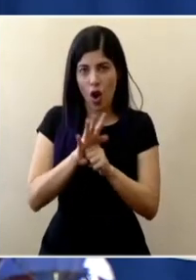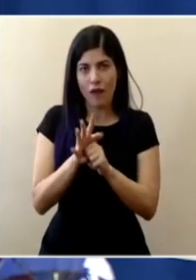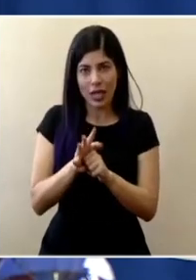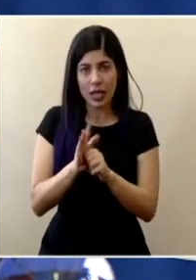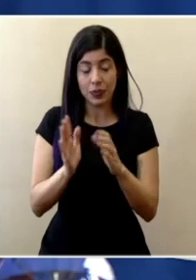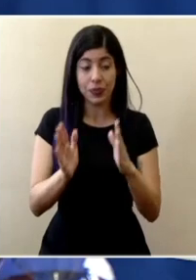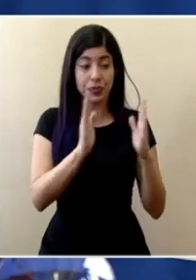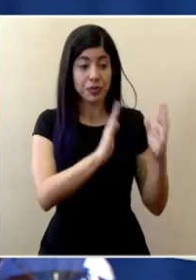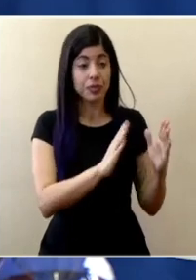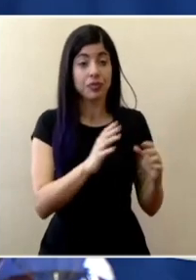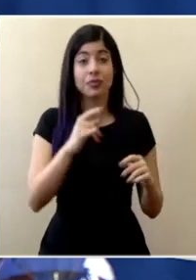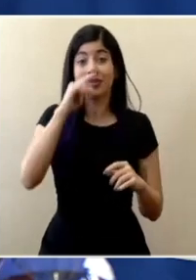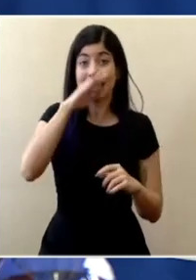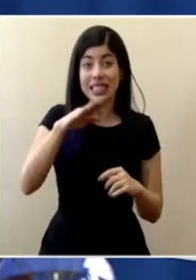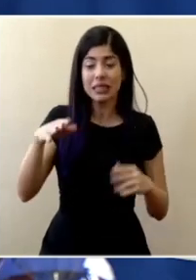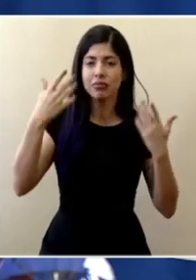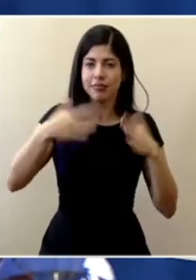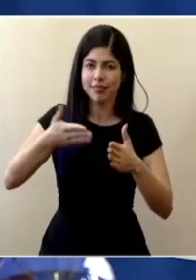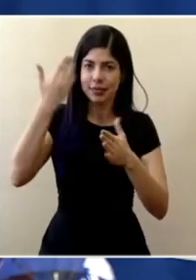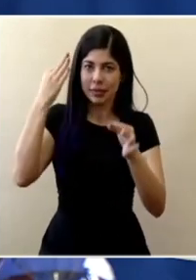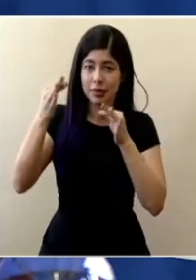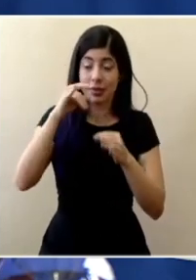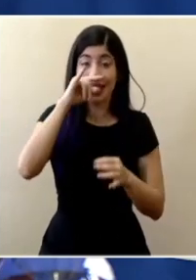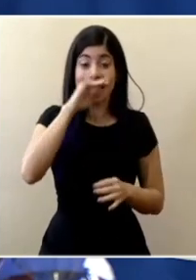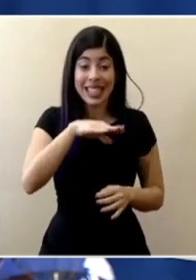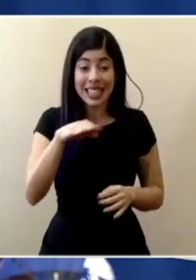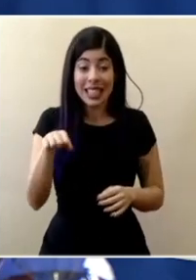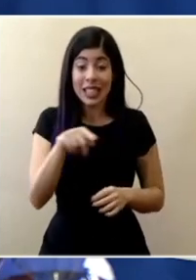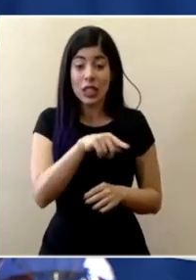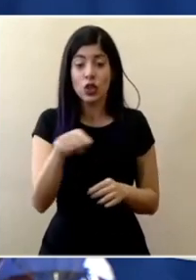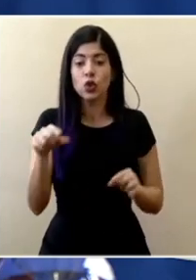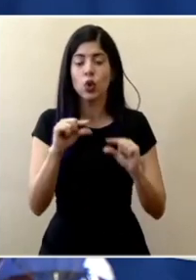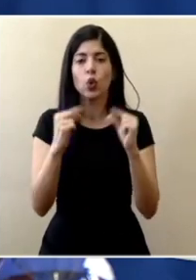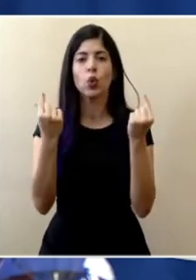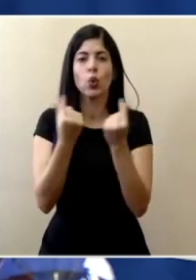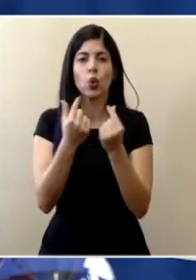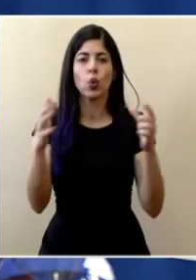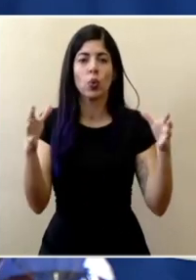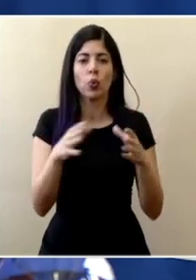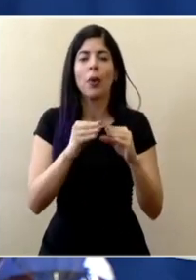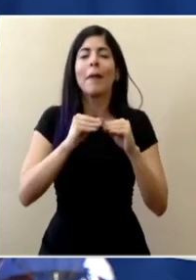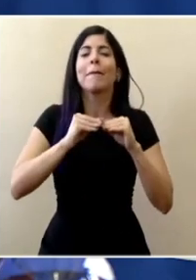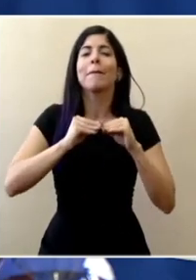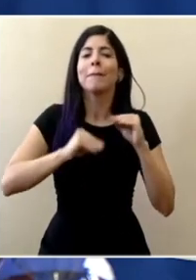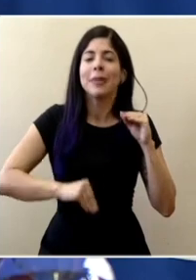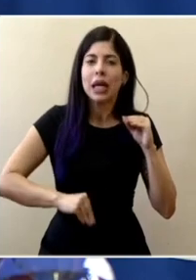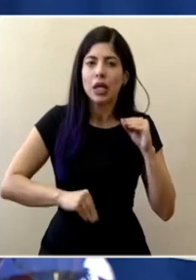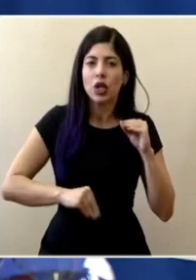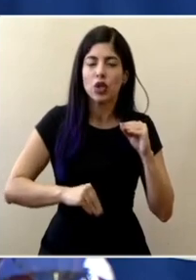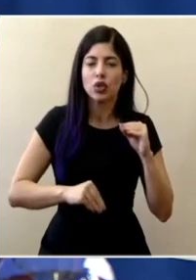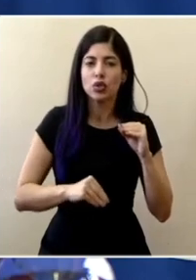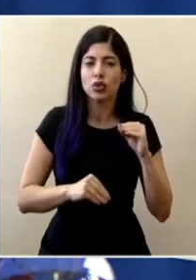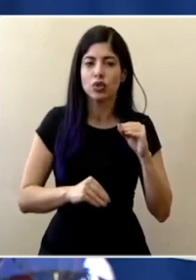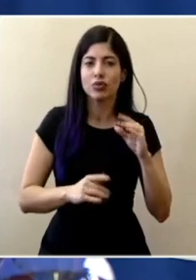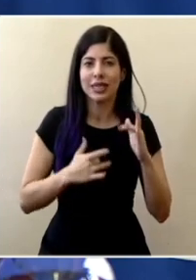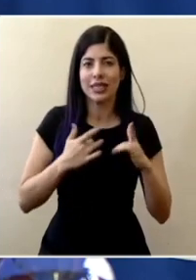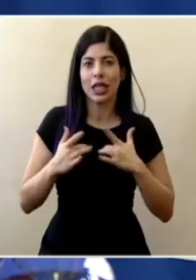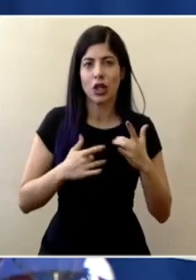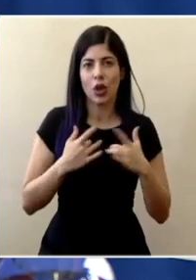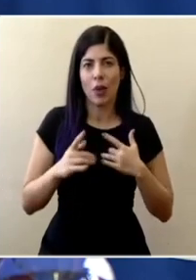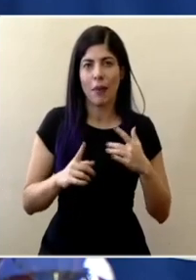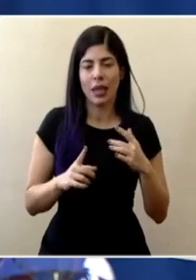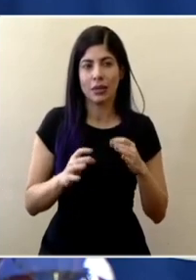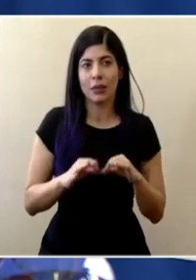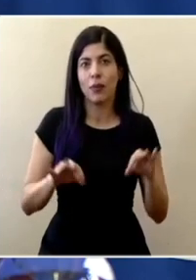respecto al comportamiento del niño ya lo hemos indicado los niños son el grupo que menos manifiesta síntomas